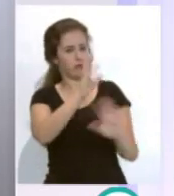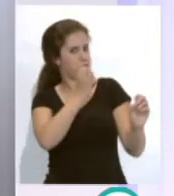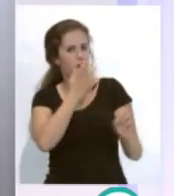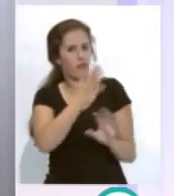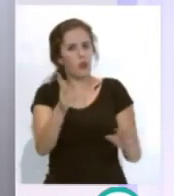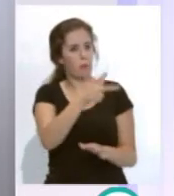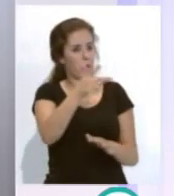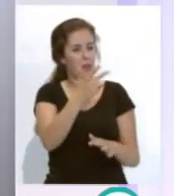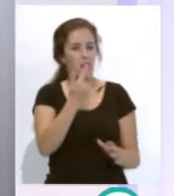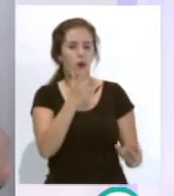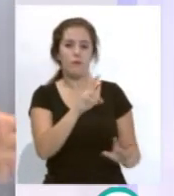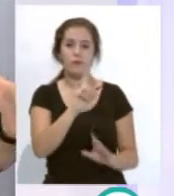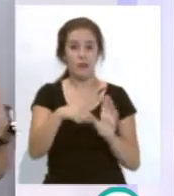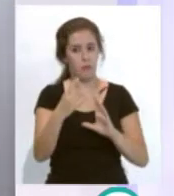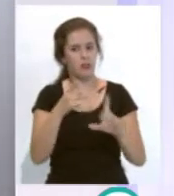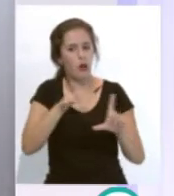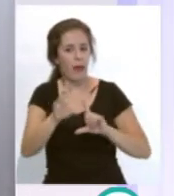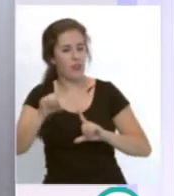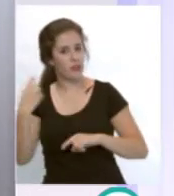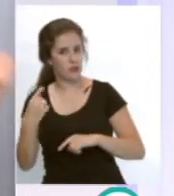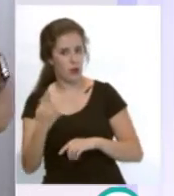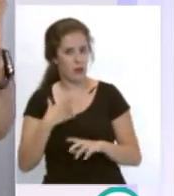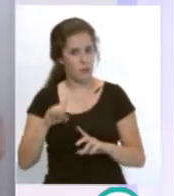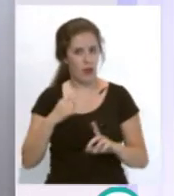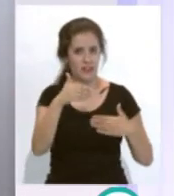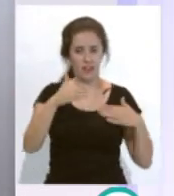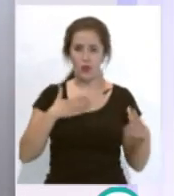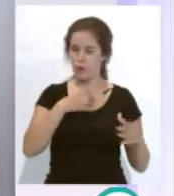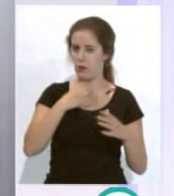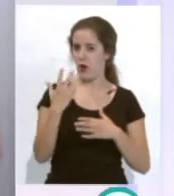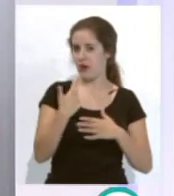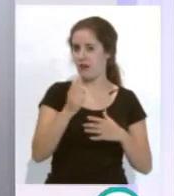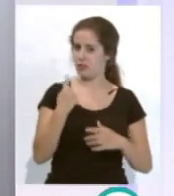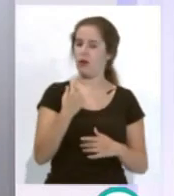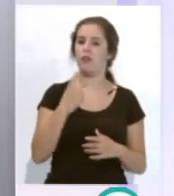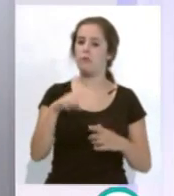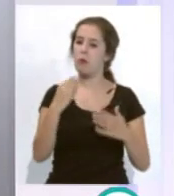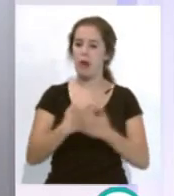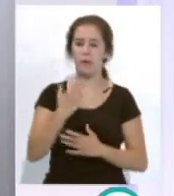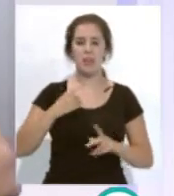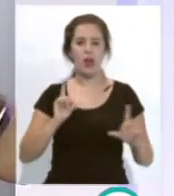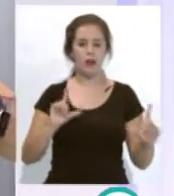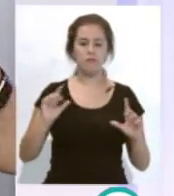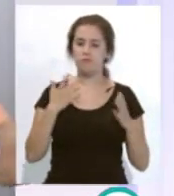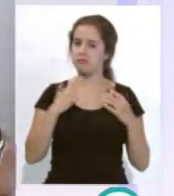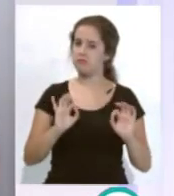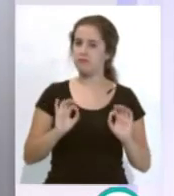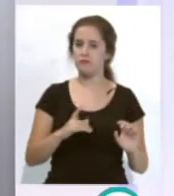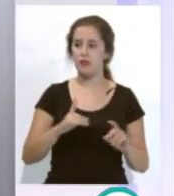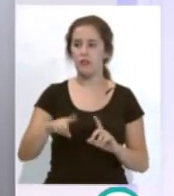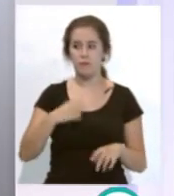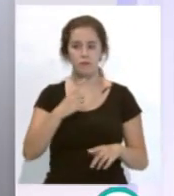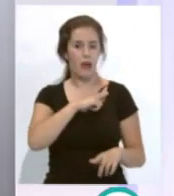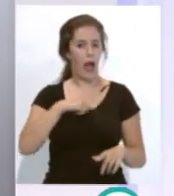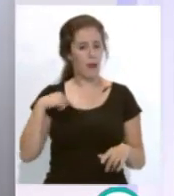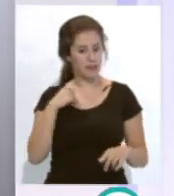hacemos un vídeo. Te lo mando después que estoy solo en la habitación y no me puedo grabar solo. Y al día siguiente el tío por la mañana me mandó, además me gusta verlo con la